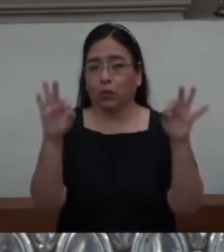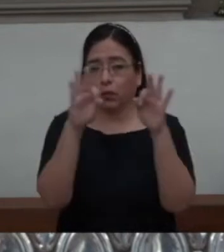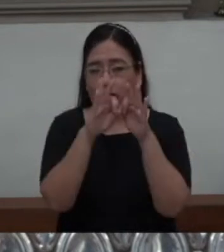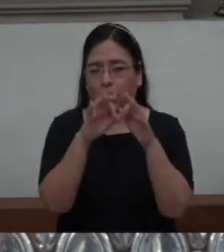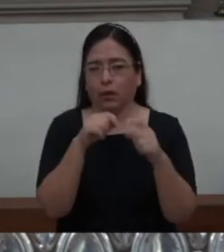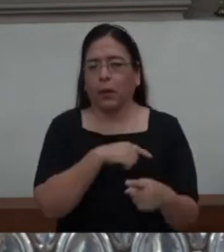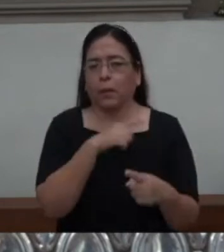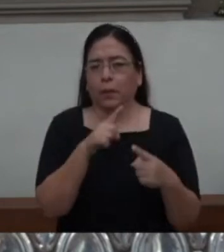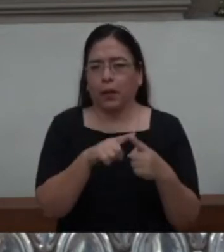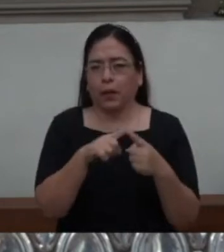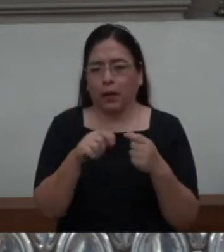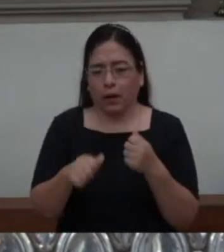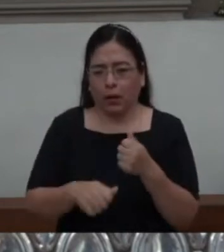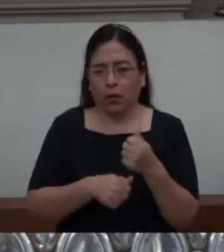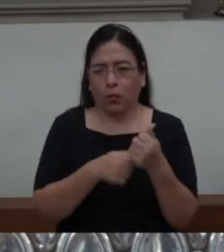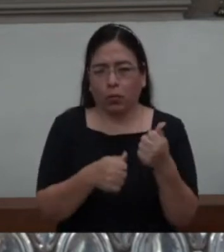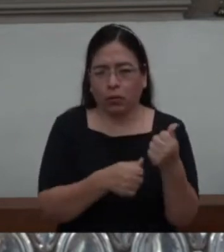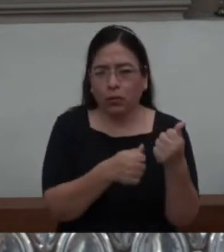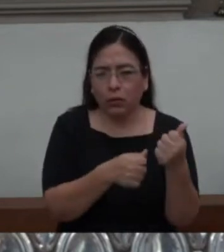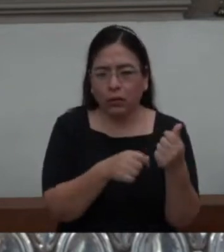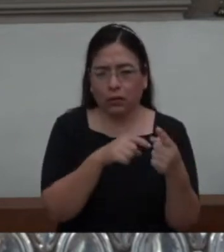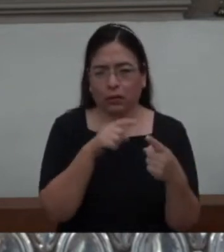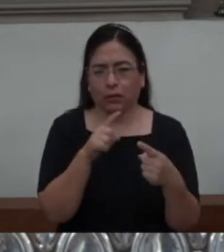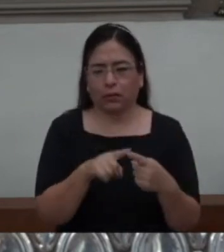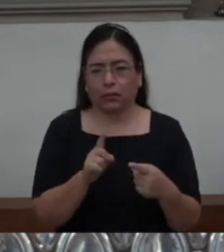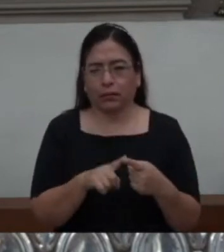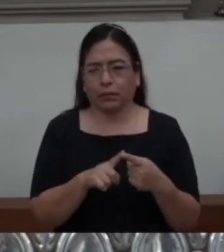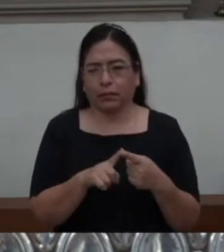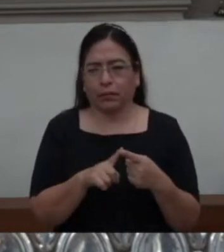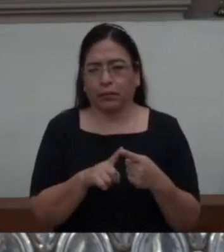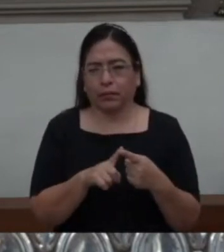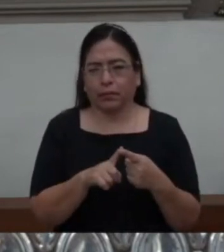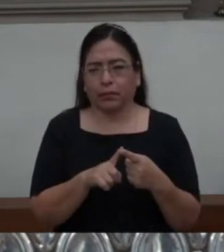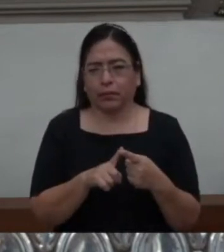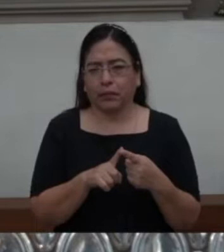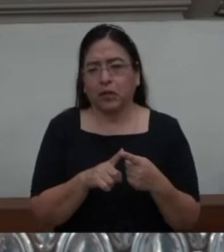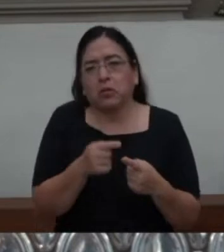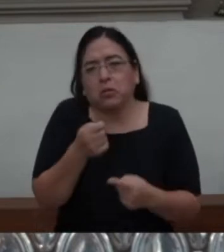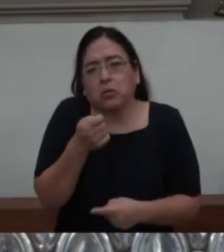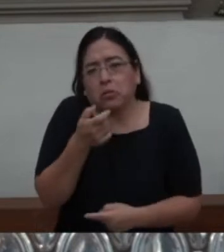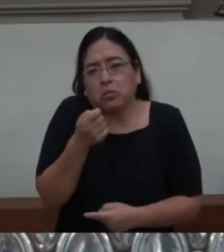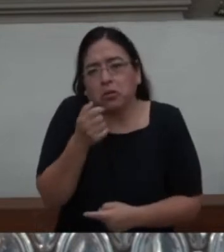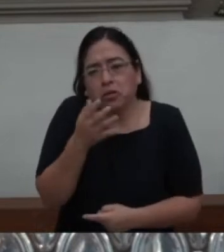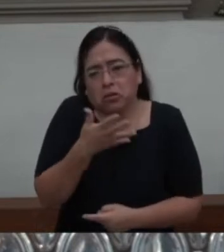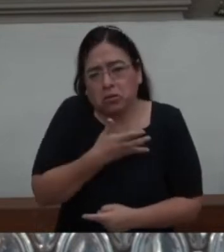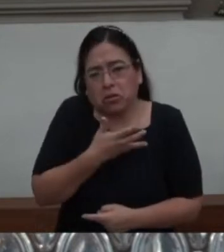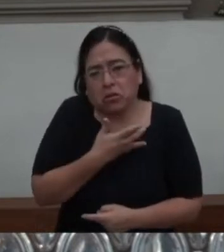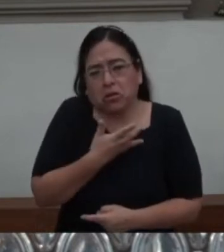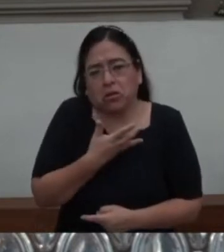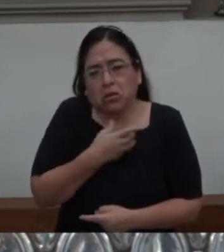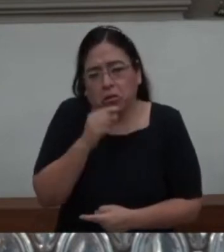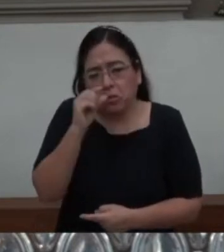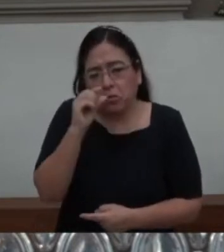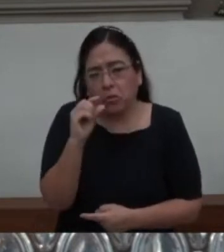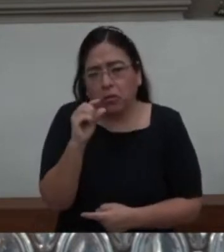apóstoles aportan lo más poquito que pueden entregar.